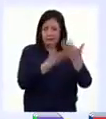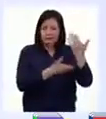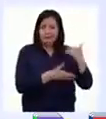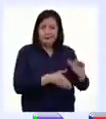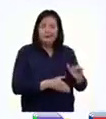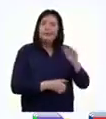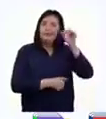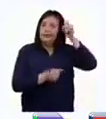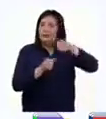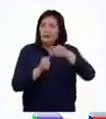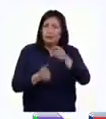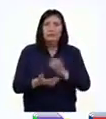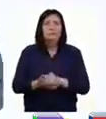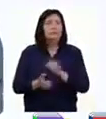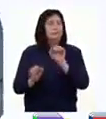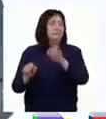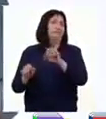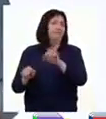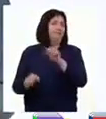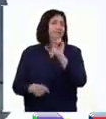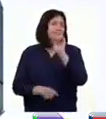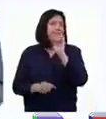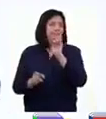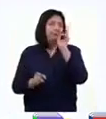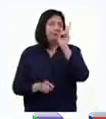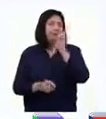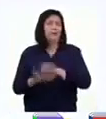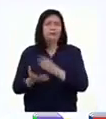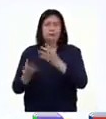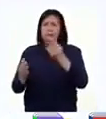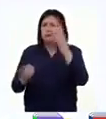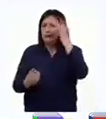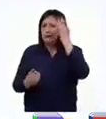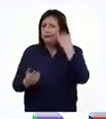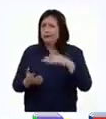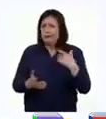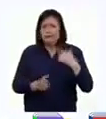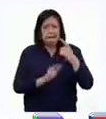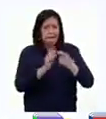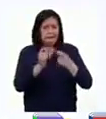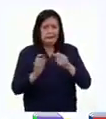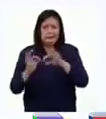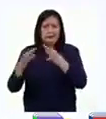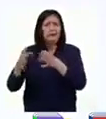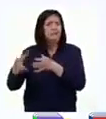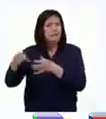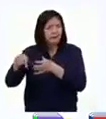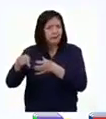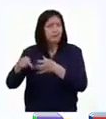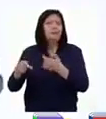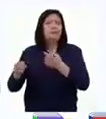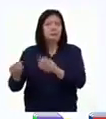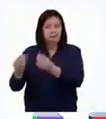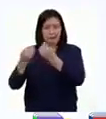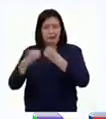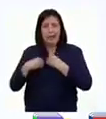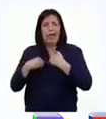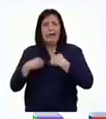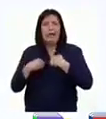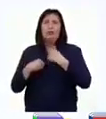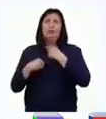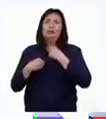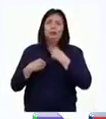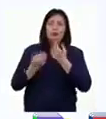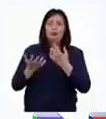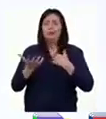siempre recordamos. Así es, profesora. Muchas de las experiencias y tradiciones de nuestras familias definen nuestros gustos e